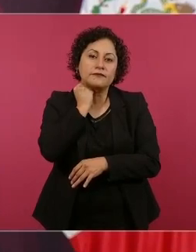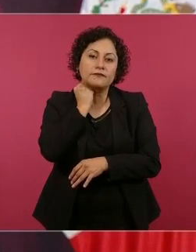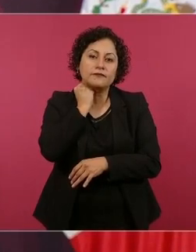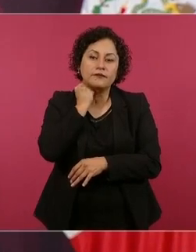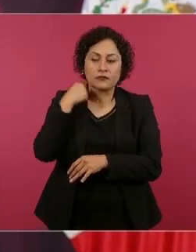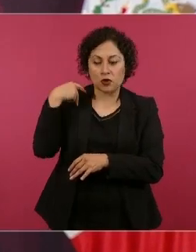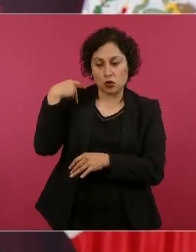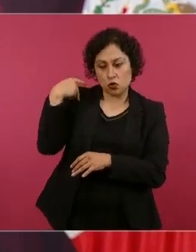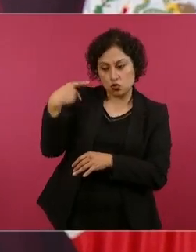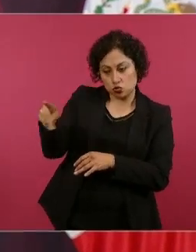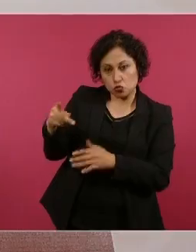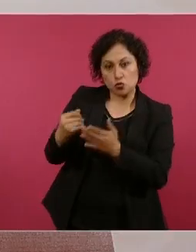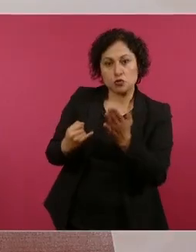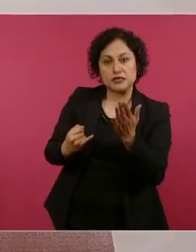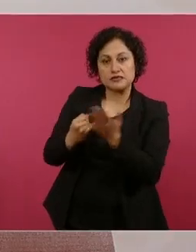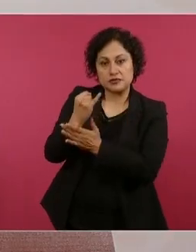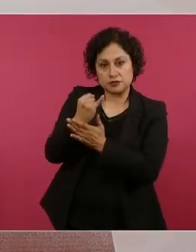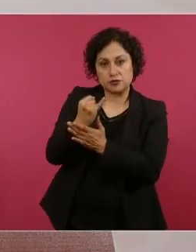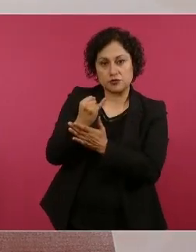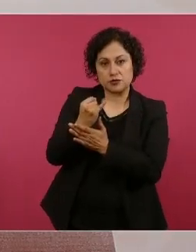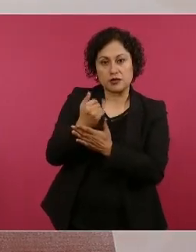quién va a ayudar y a quién no.